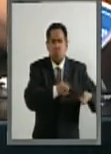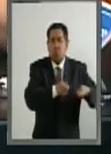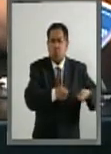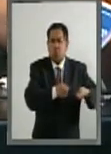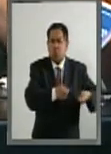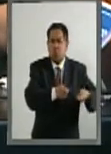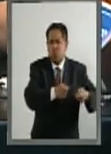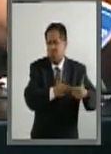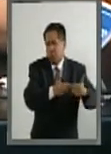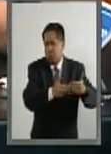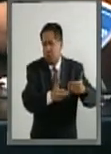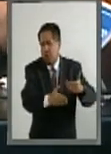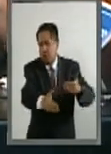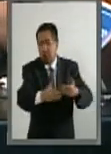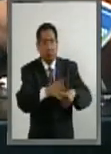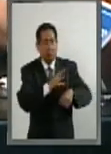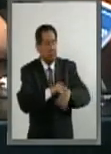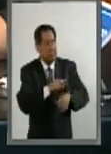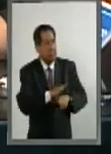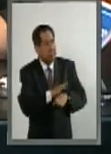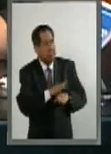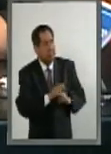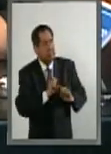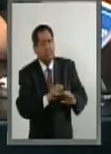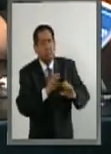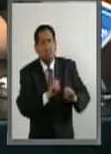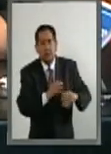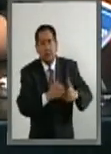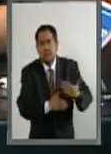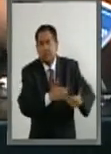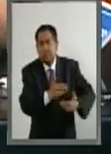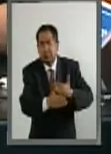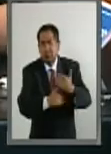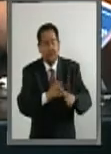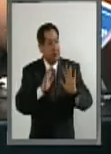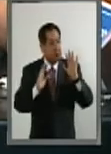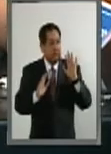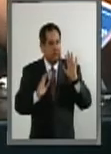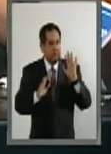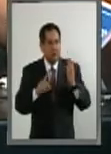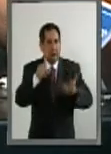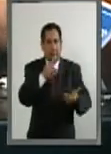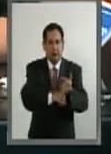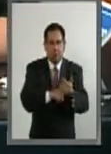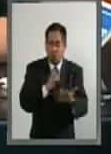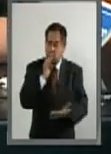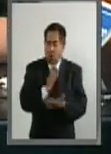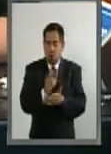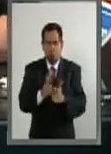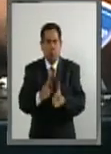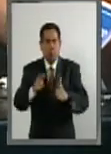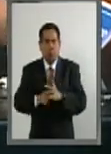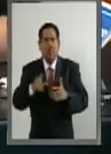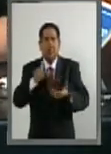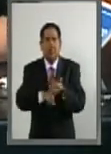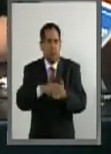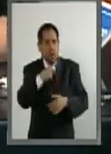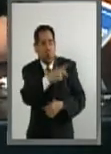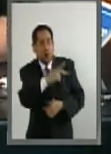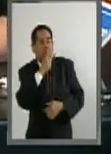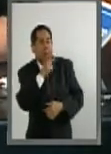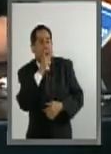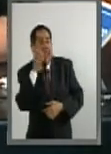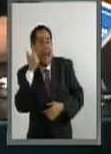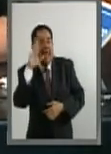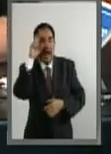extorsionada, permitida o combatida, o combatida mientras había un solo partido. Por cierto, su papá era de